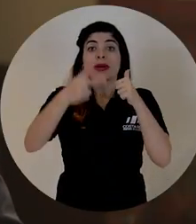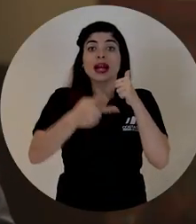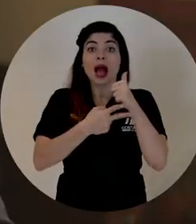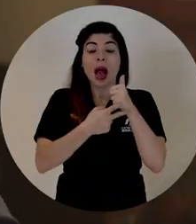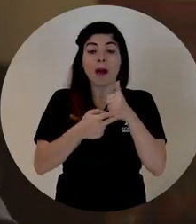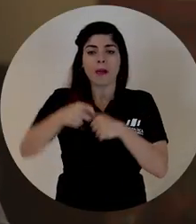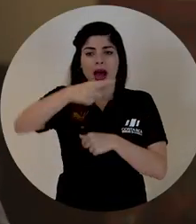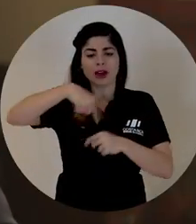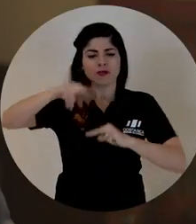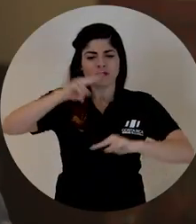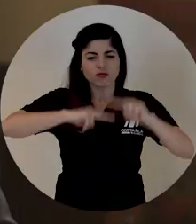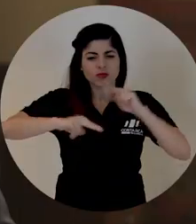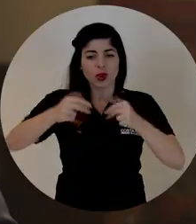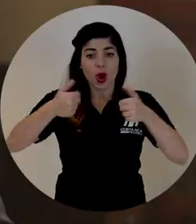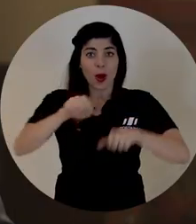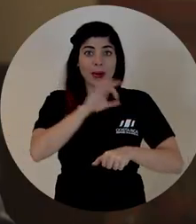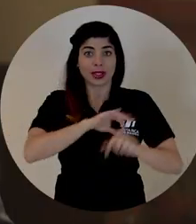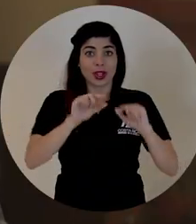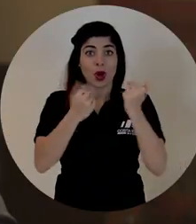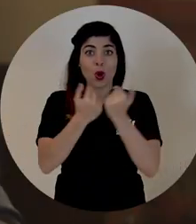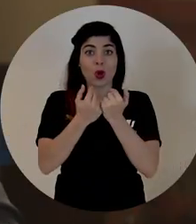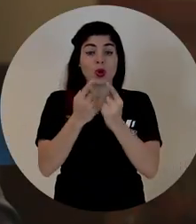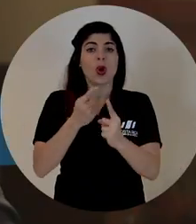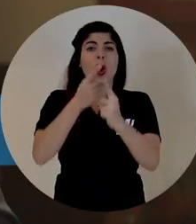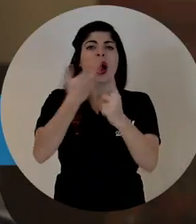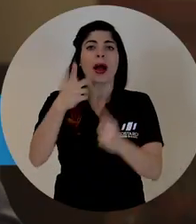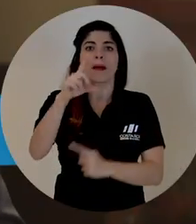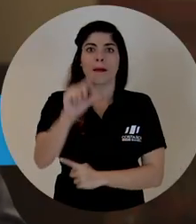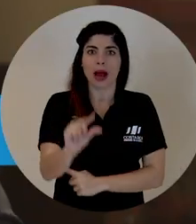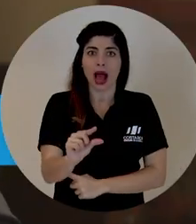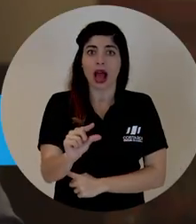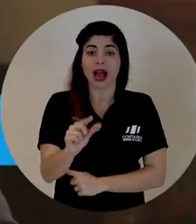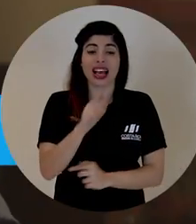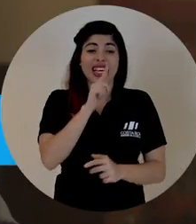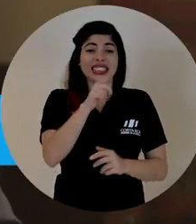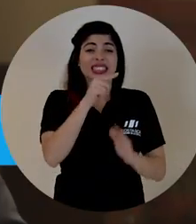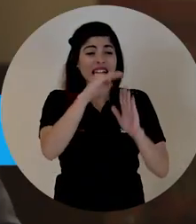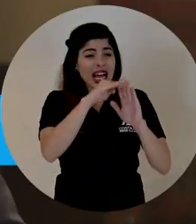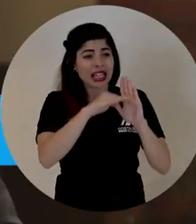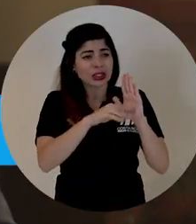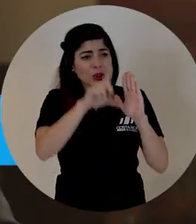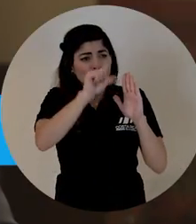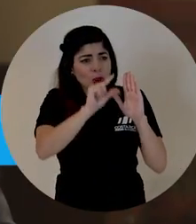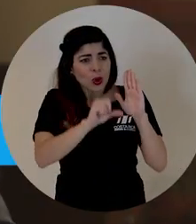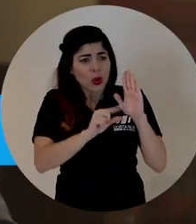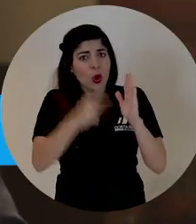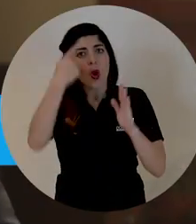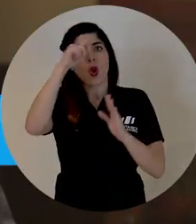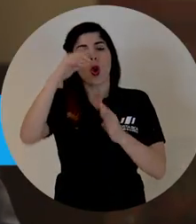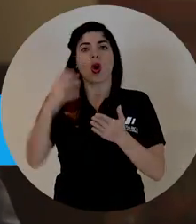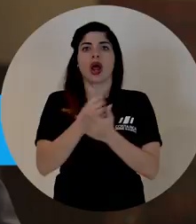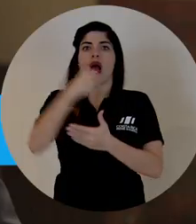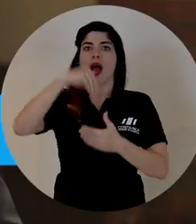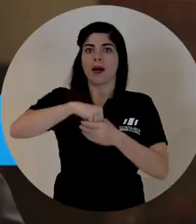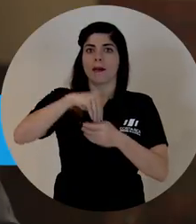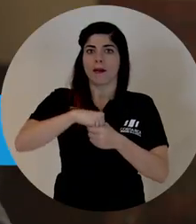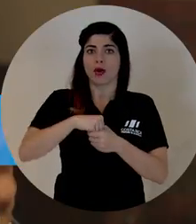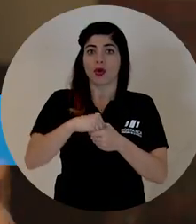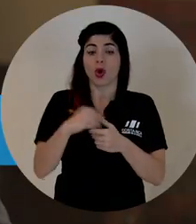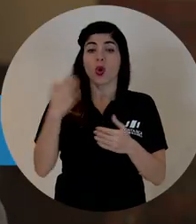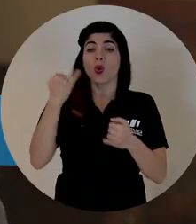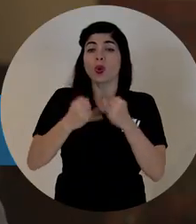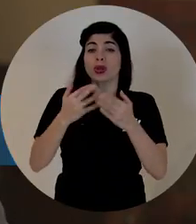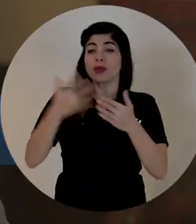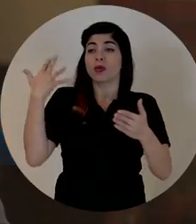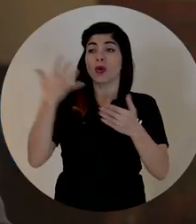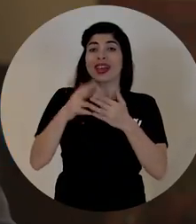vez se renegoció la convención colectiva a la baja, recortando excesos y logrando ahorros. En los